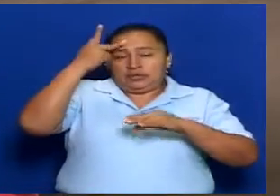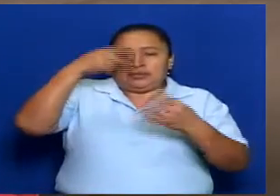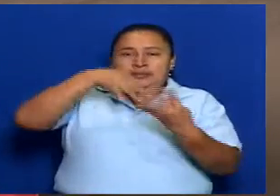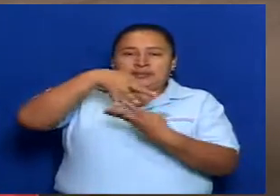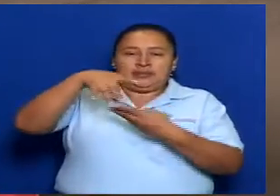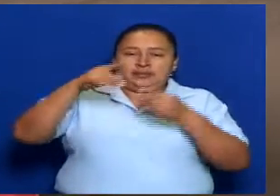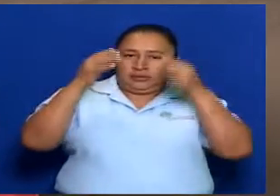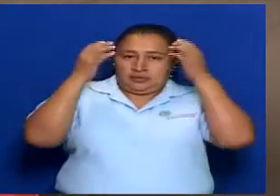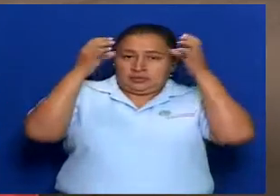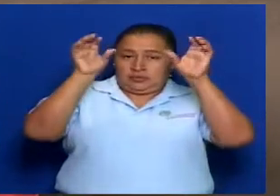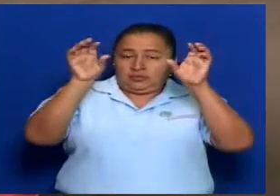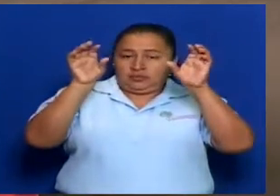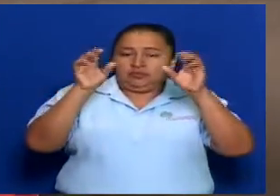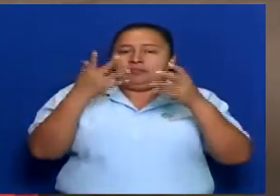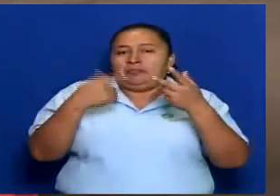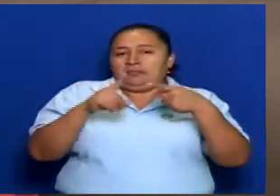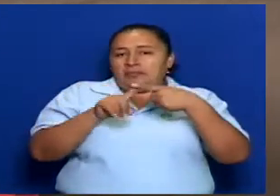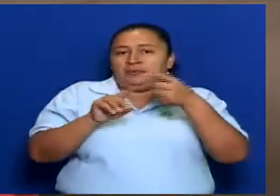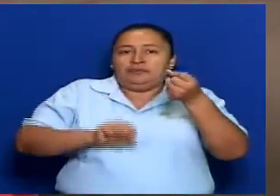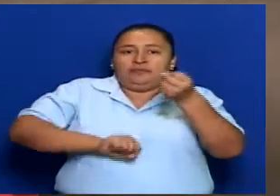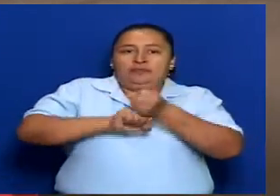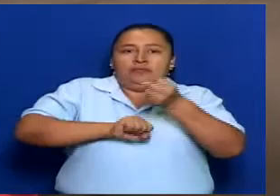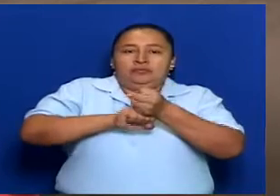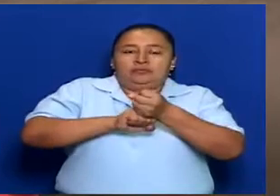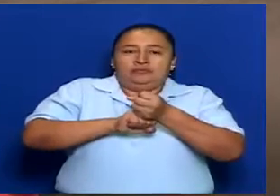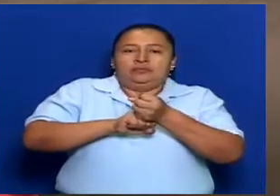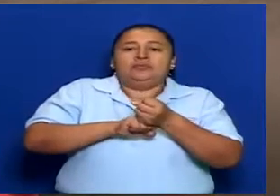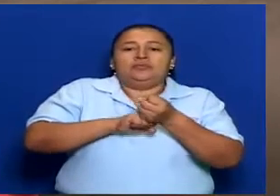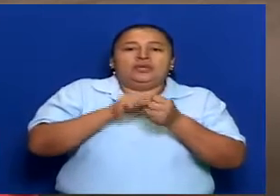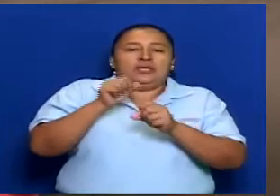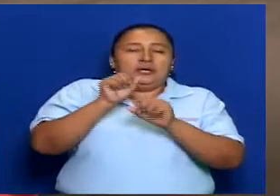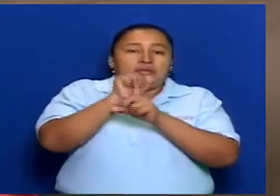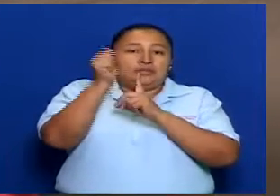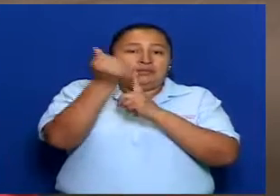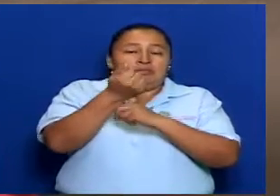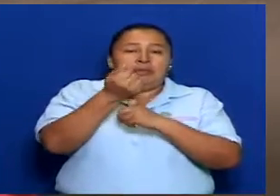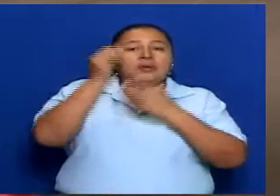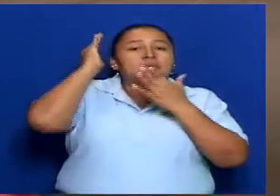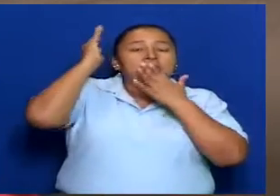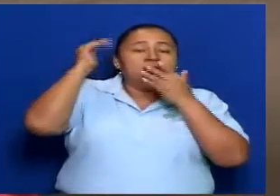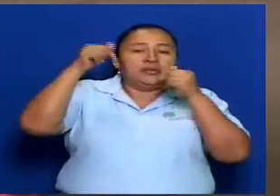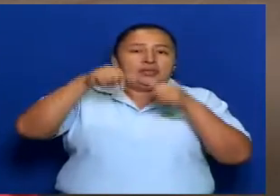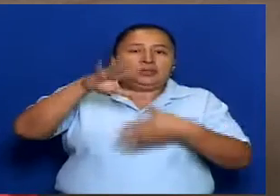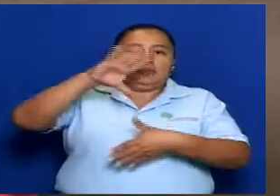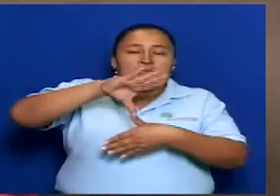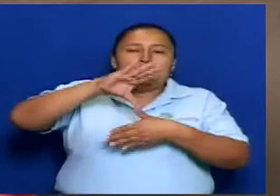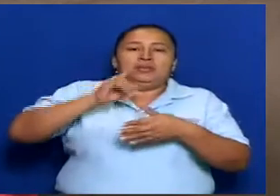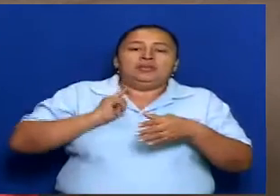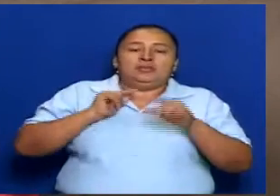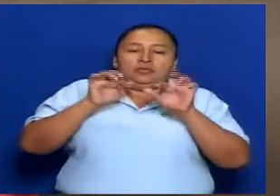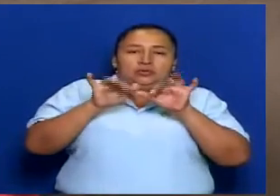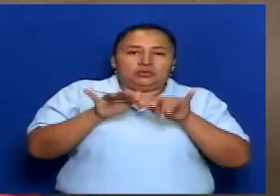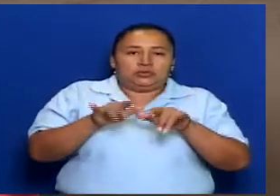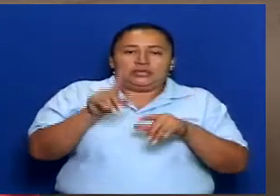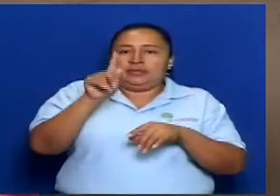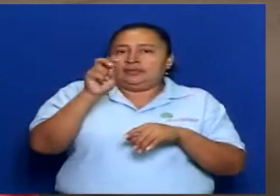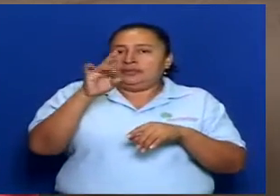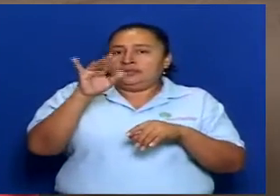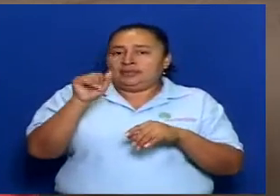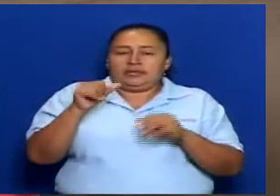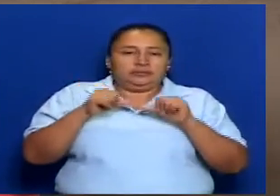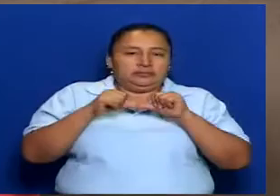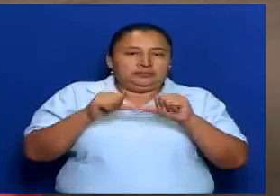y el fortalecimiento del Parlamento Indígena de América que aquí tenemos la Secretaría Técnica Permanente en